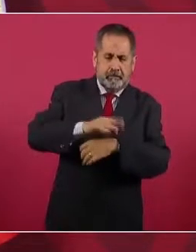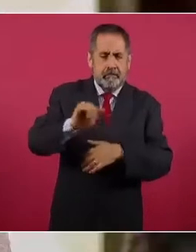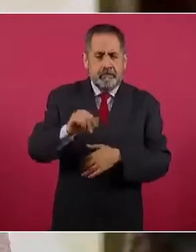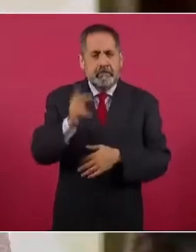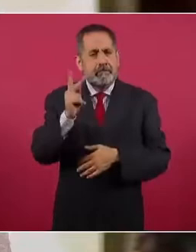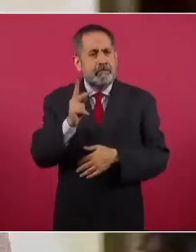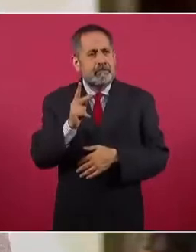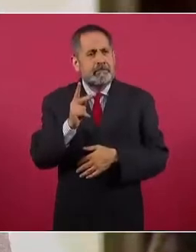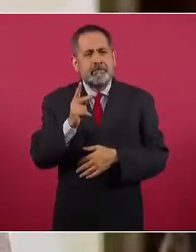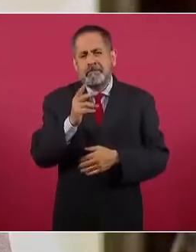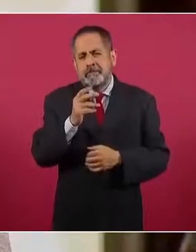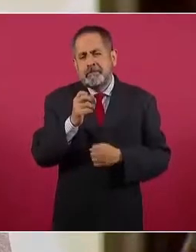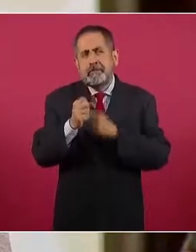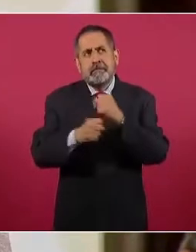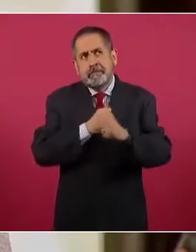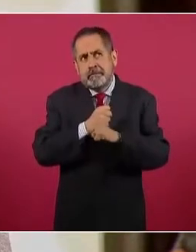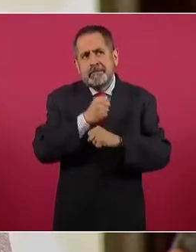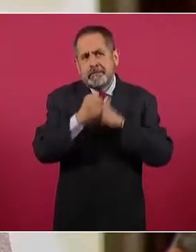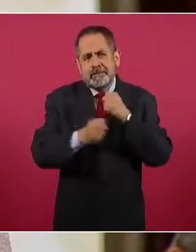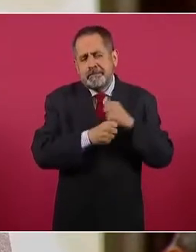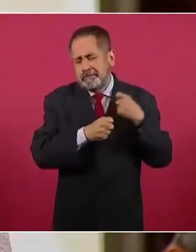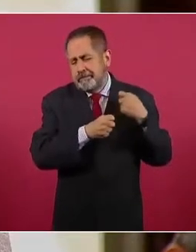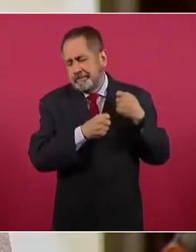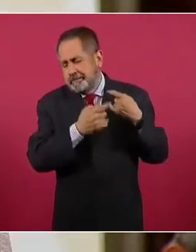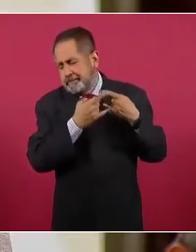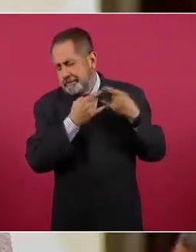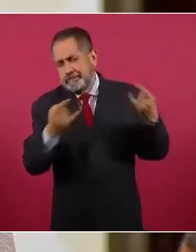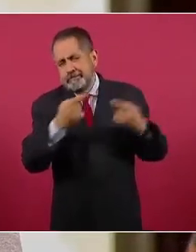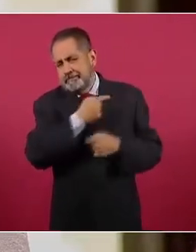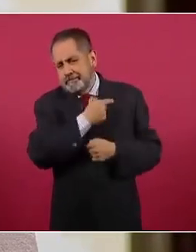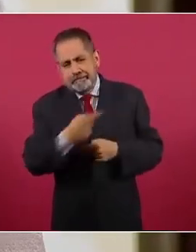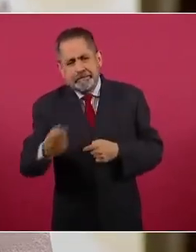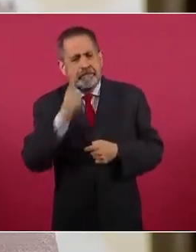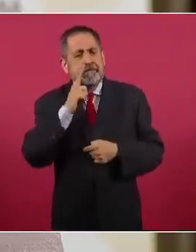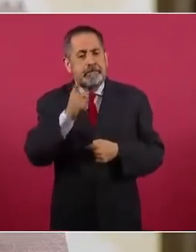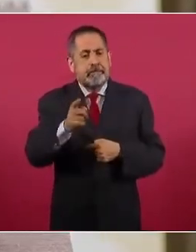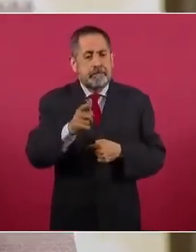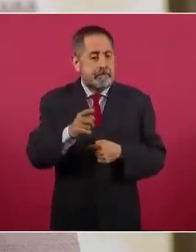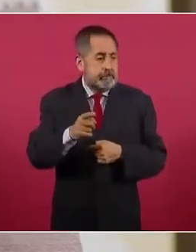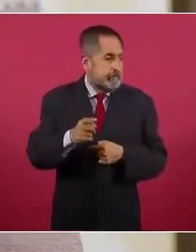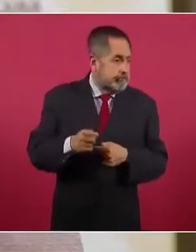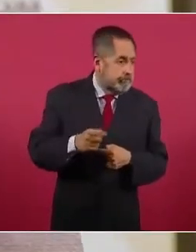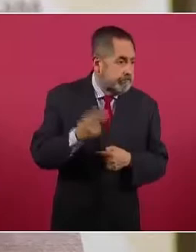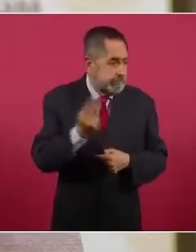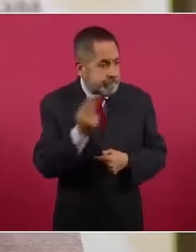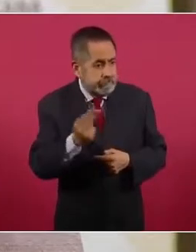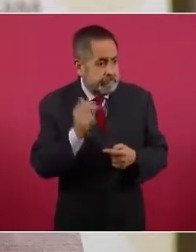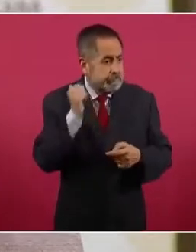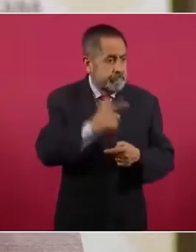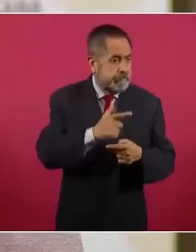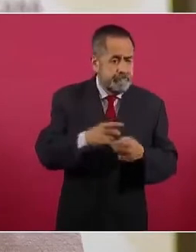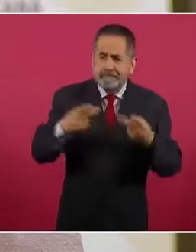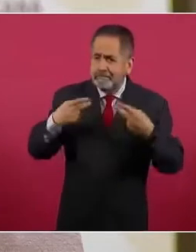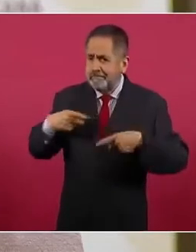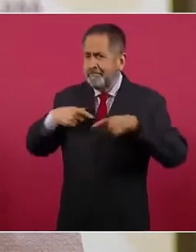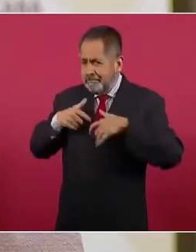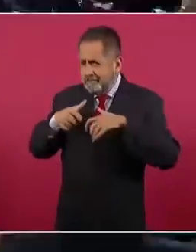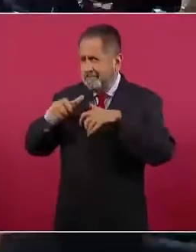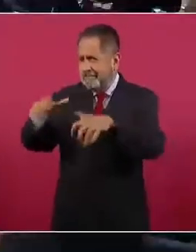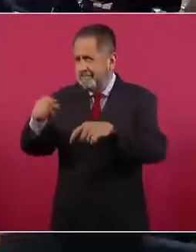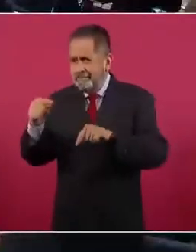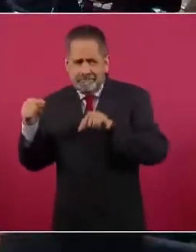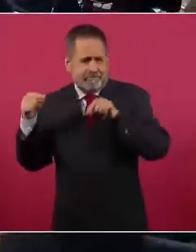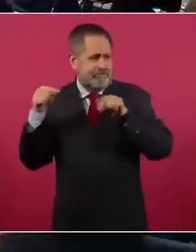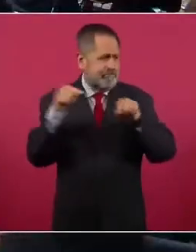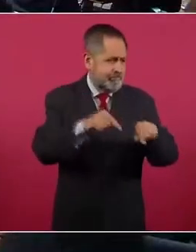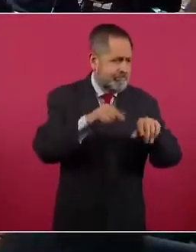históricamente cuando se ha necesitado, es el pueblo de México, somos